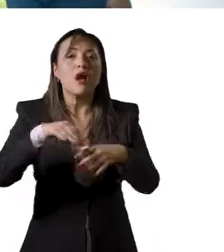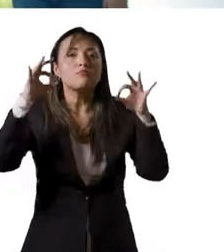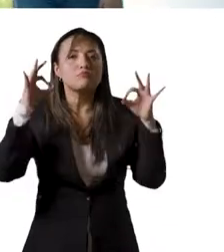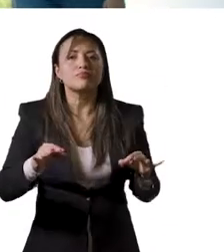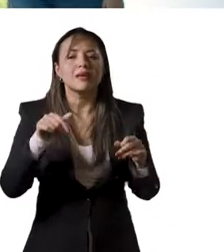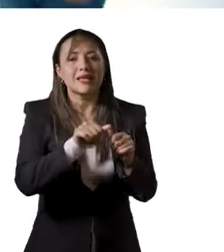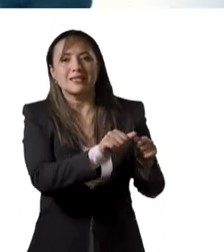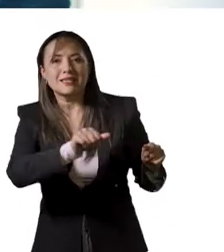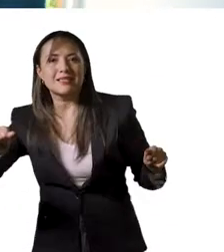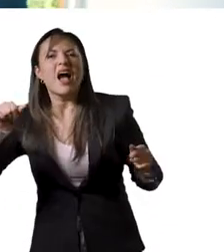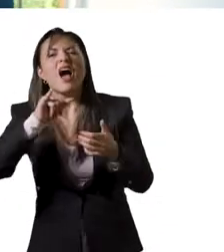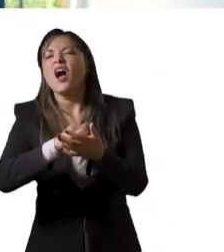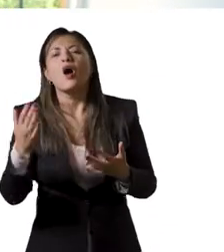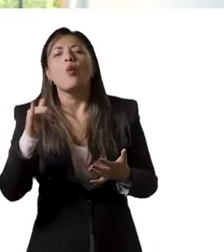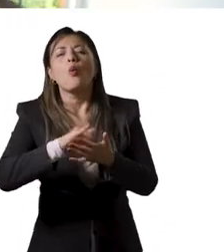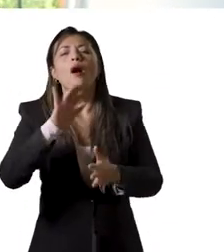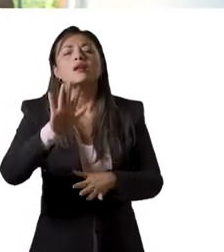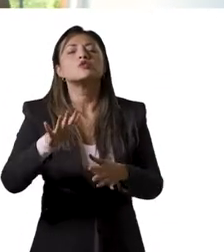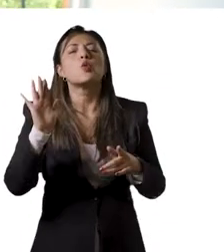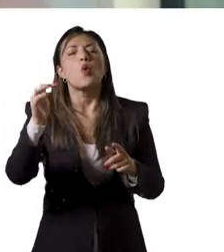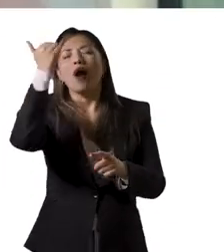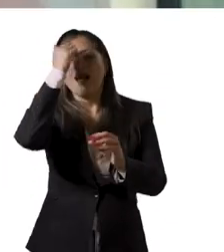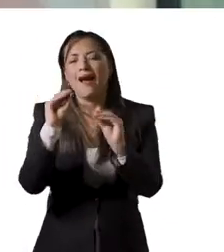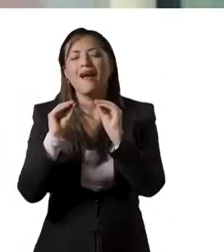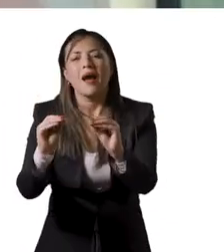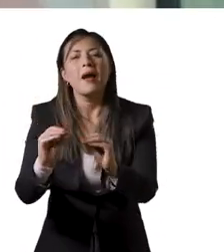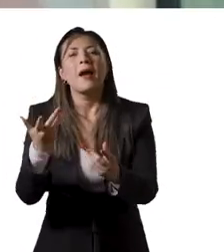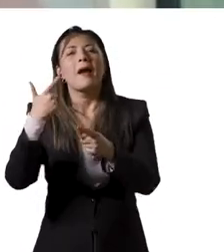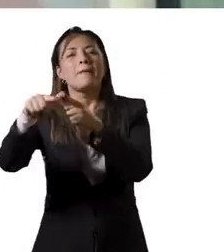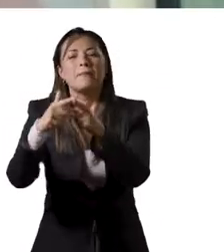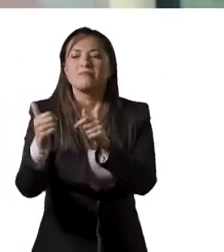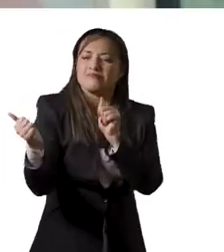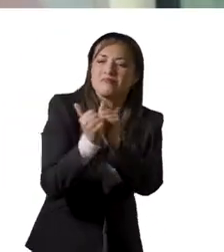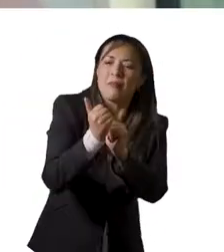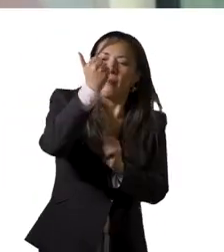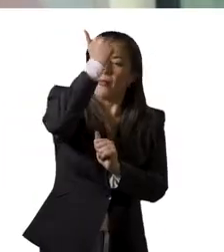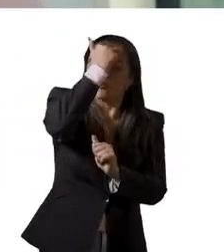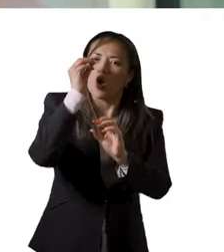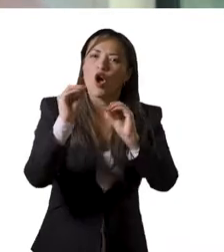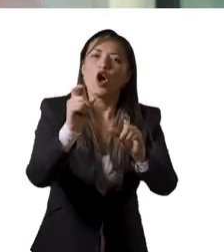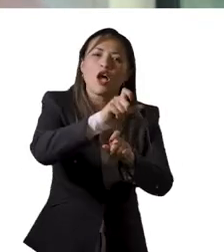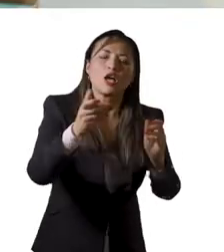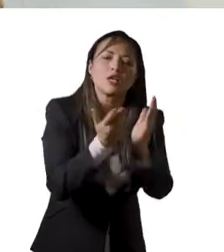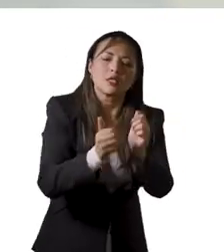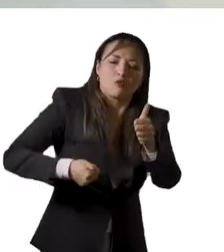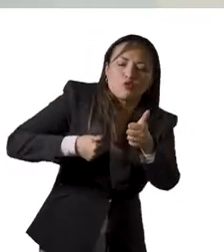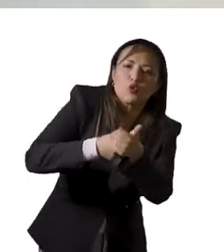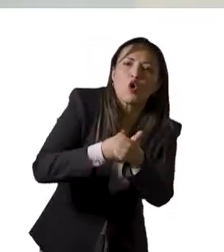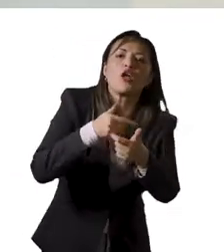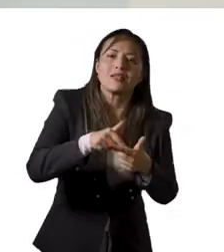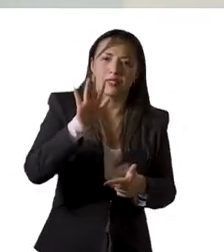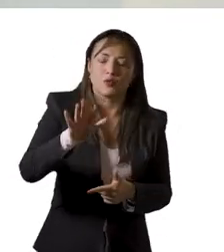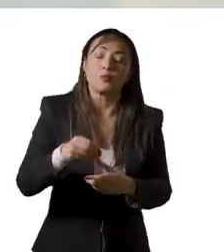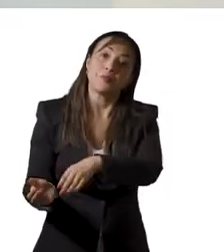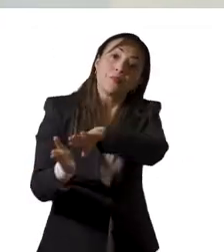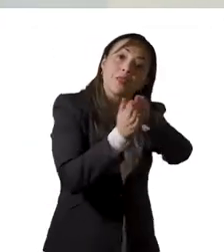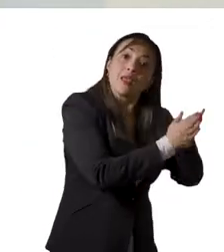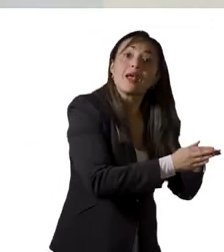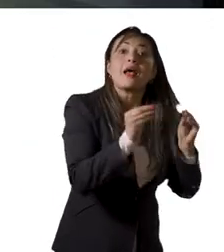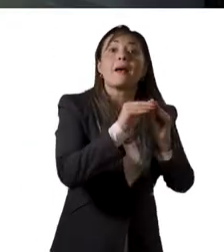consolidaron a lo largo del trienio la Escuela Nacional de Pares, Tutores y los Grupos de Estudio Autónomo, GEA.